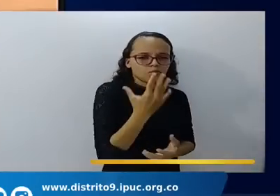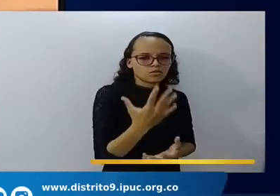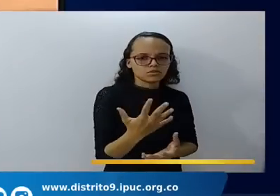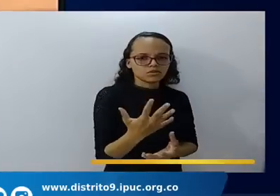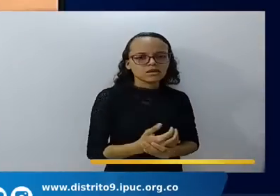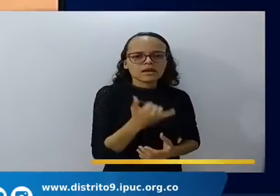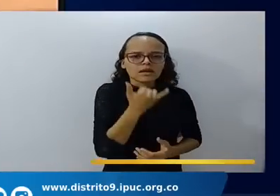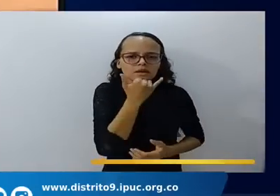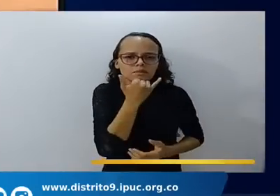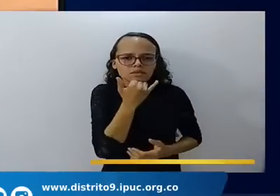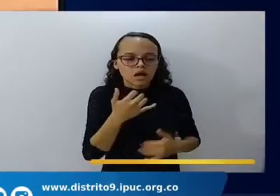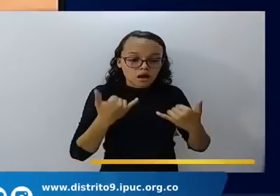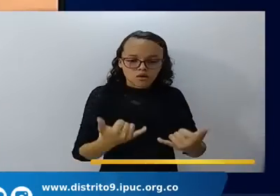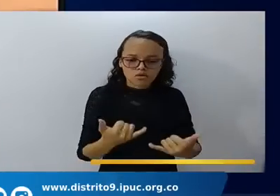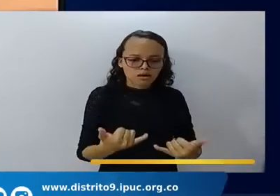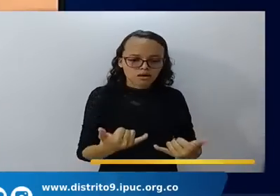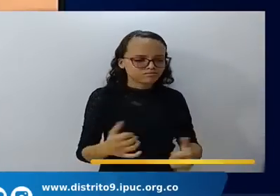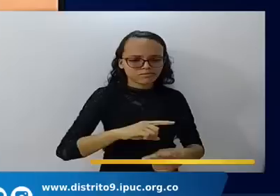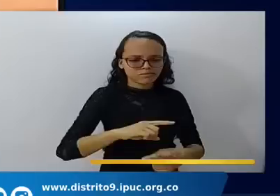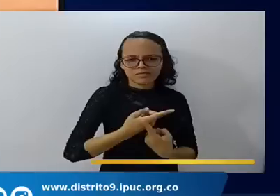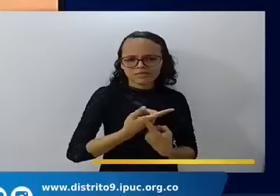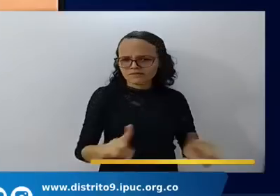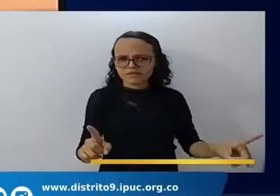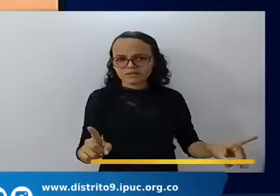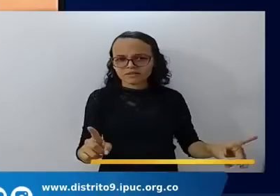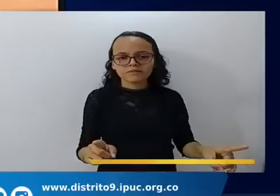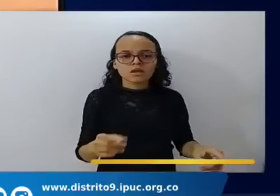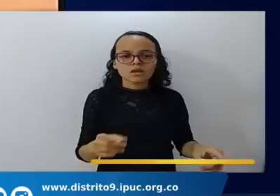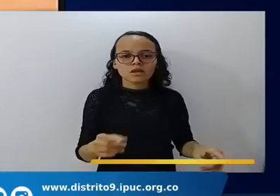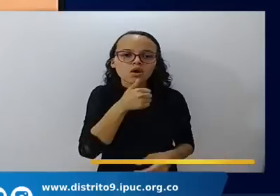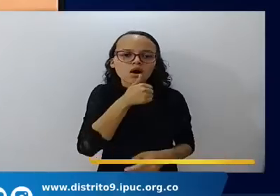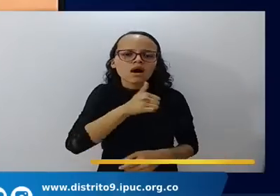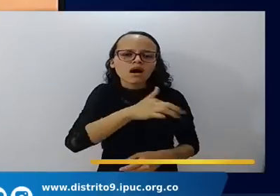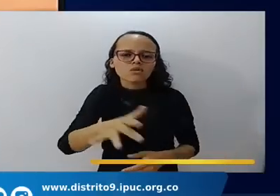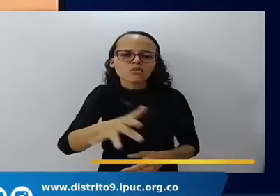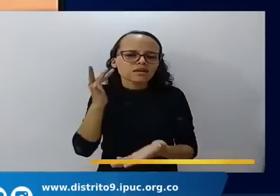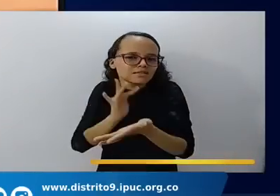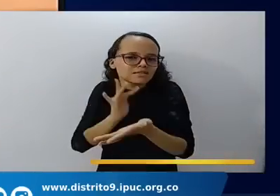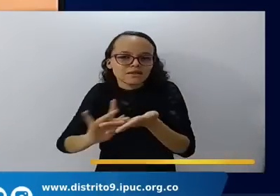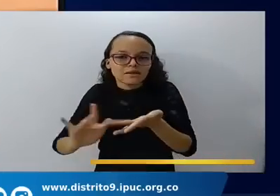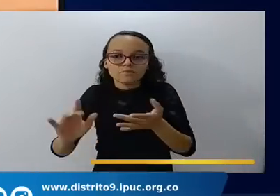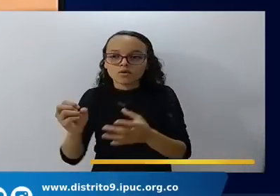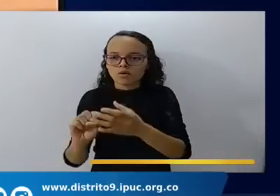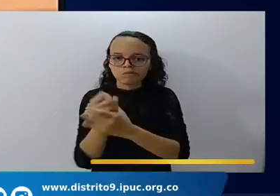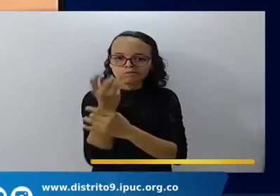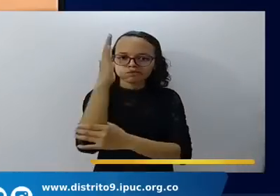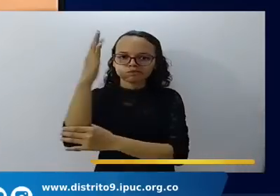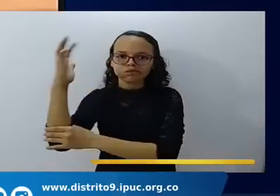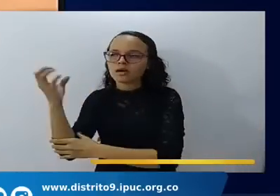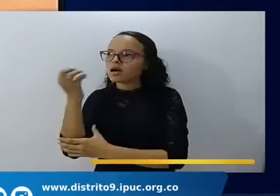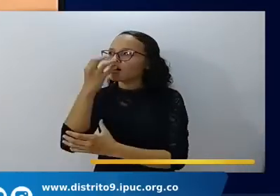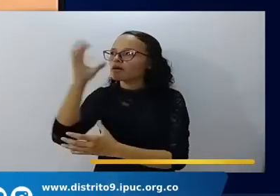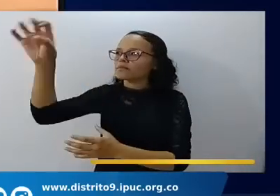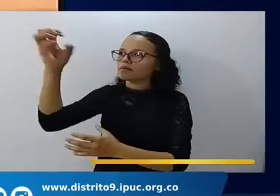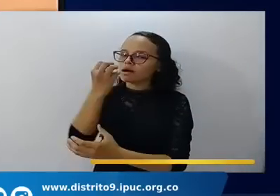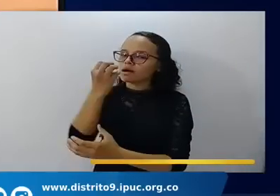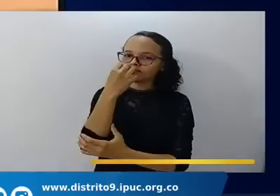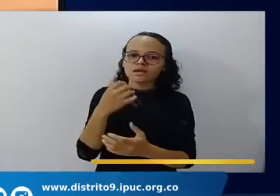agua pura, oxígeno puro, frutos saludables y abundantes.